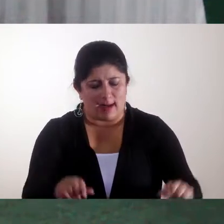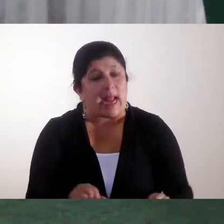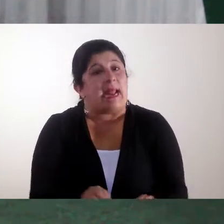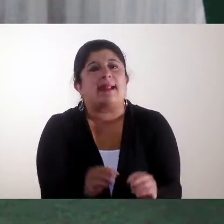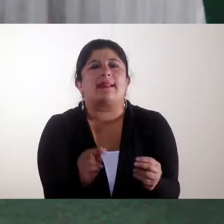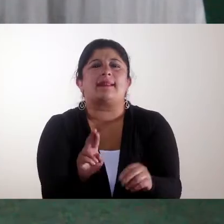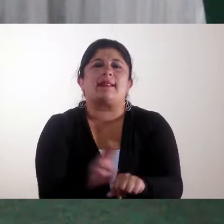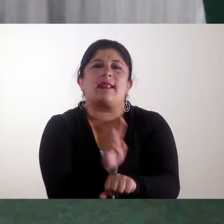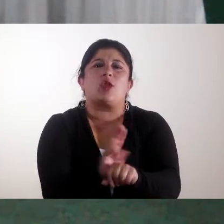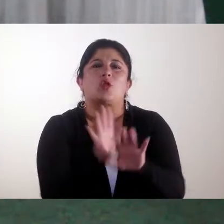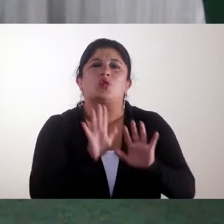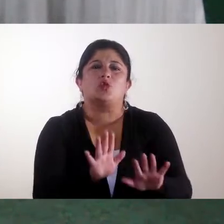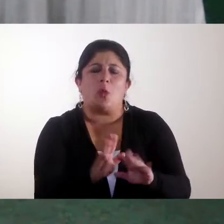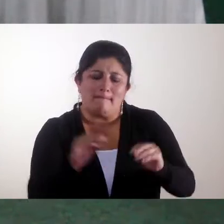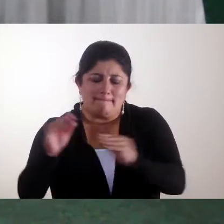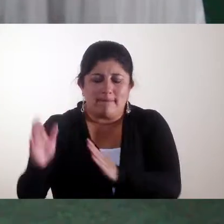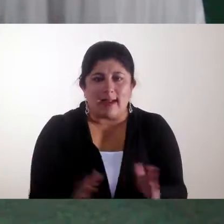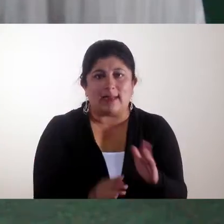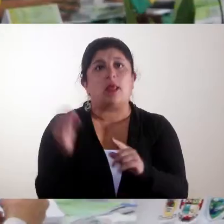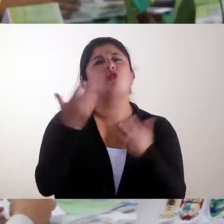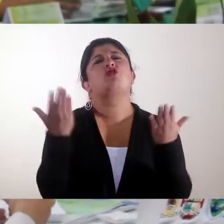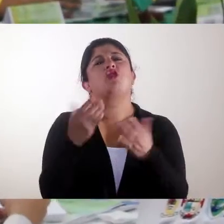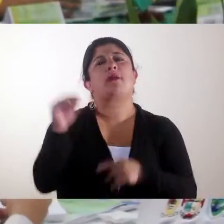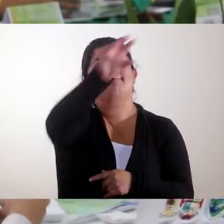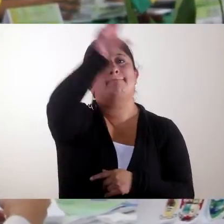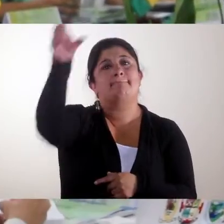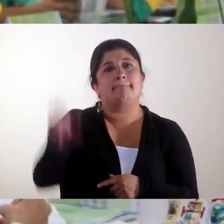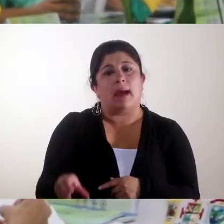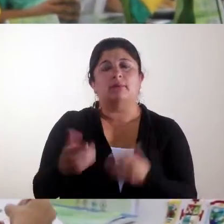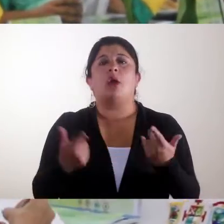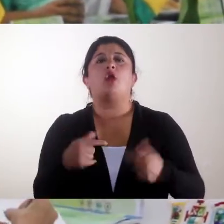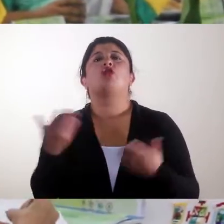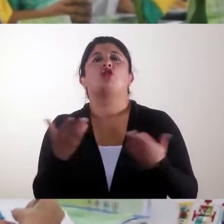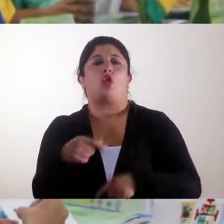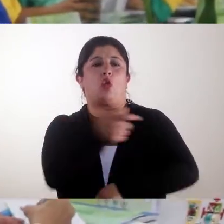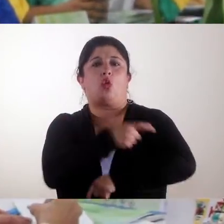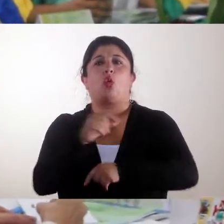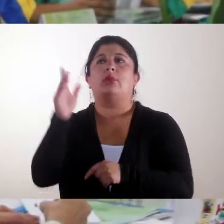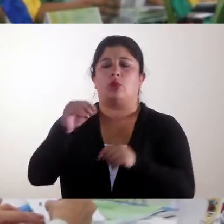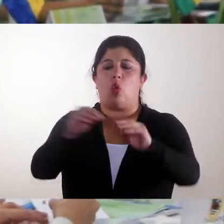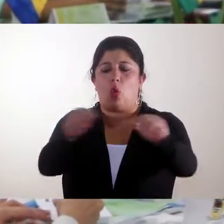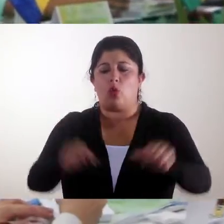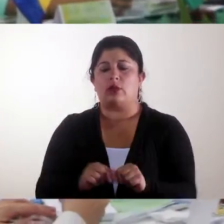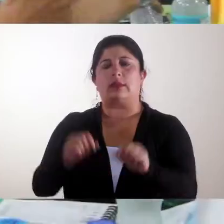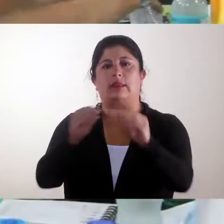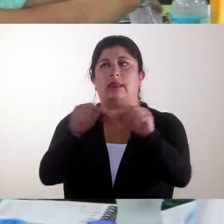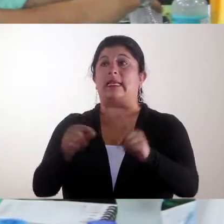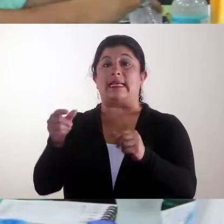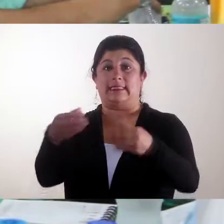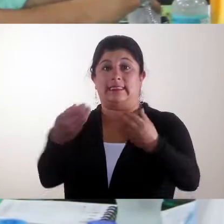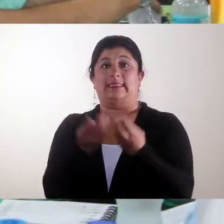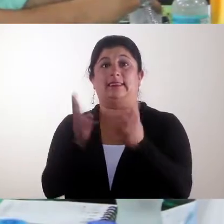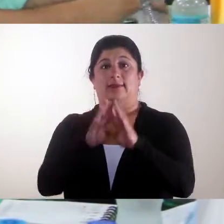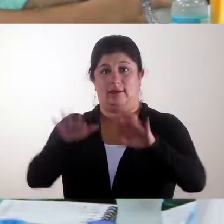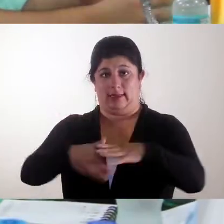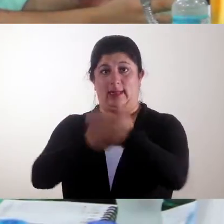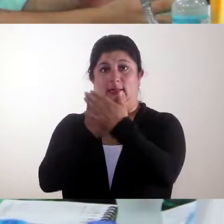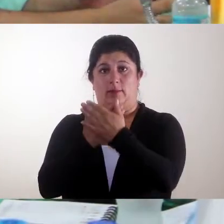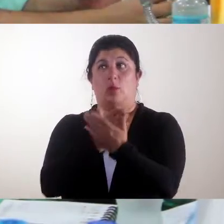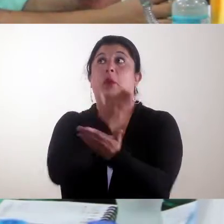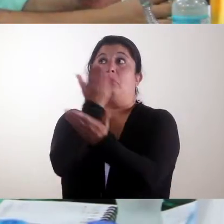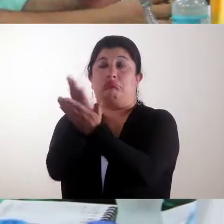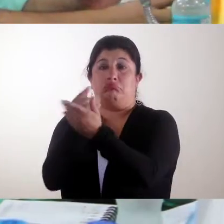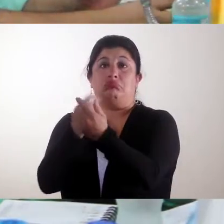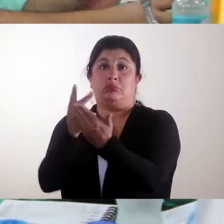constitución de la Región Administrativa de Planificación Especial del Pacífico, esto ante la Comisión de Ordenamiento Territorial del